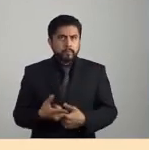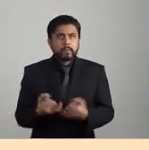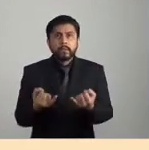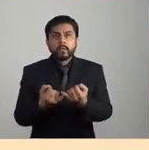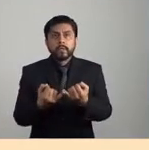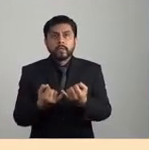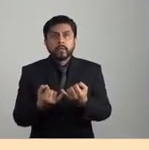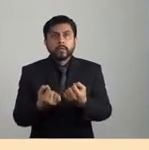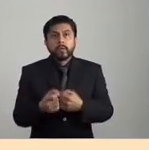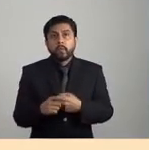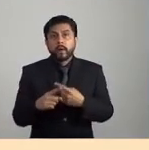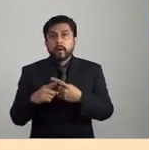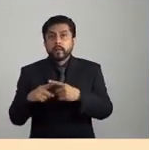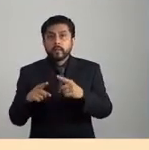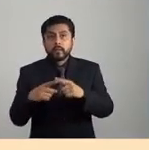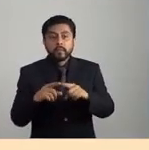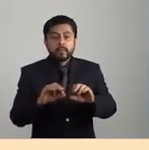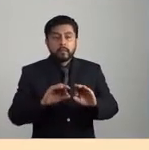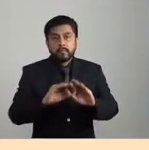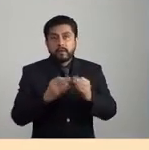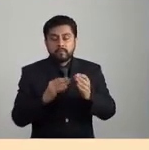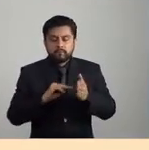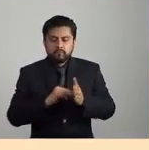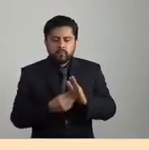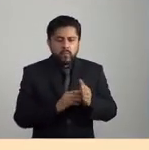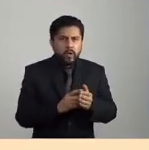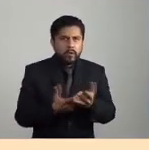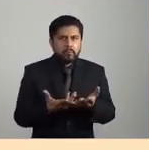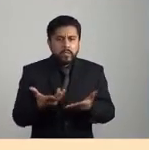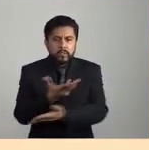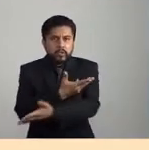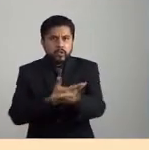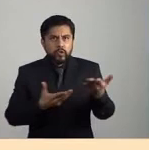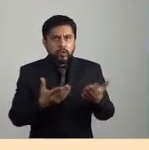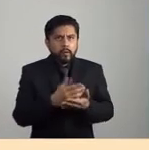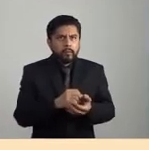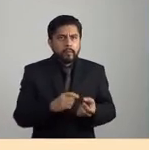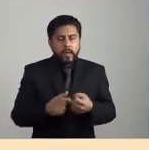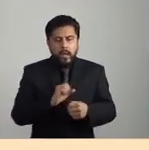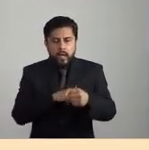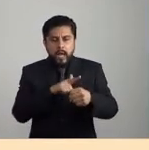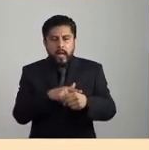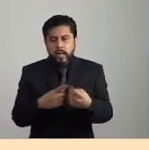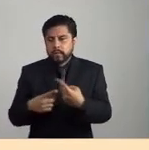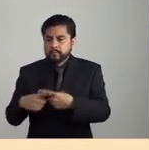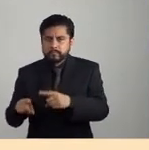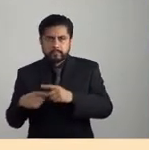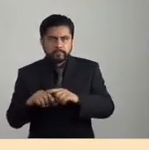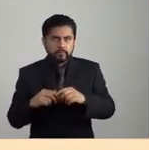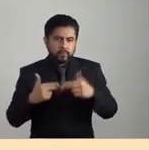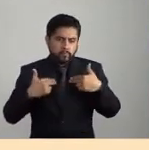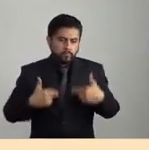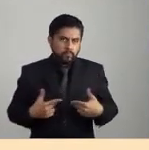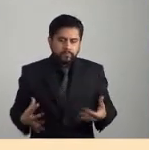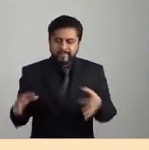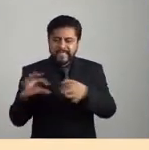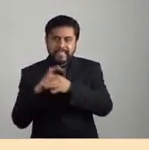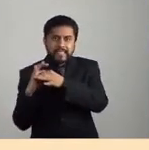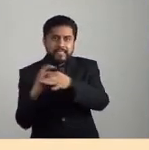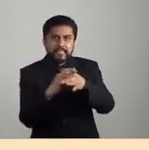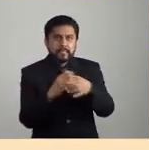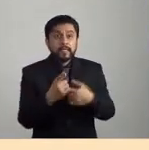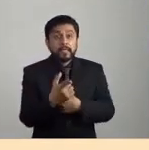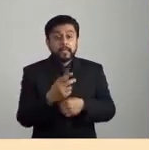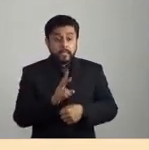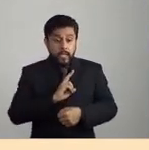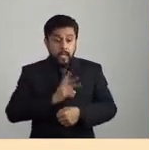para marcar otros modos de convivencia intraespecie. Y, en ese sentido, creo que una de las imágenes que nos devuelve el